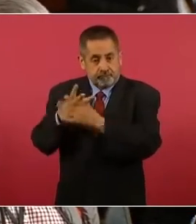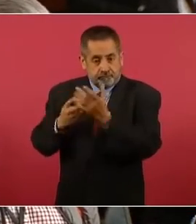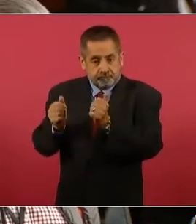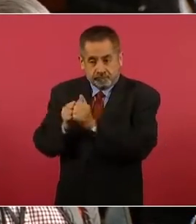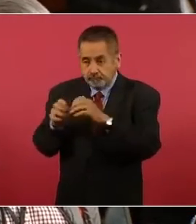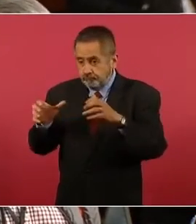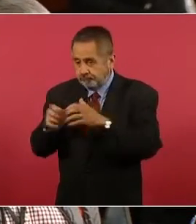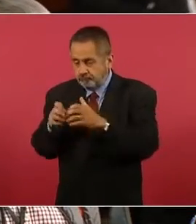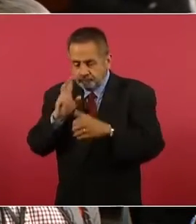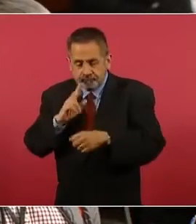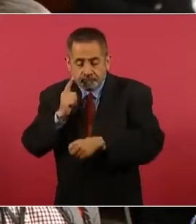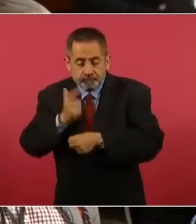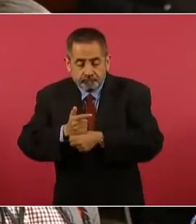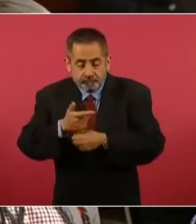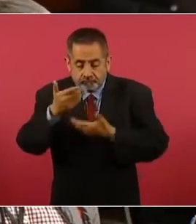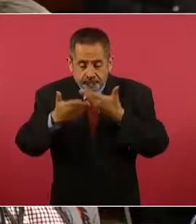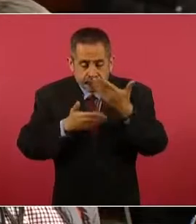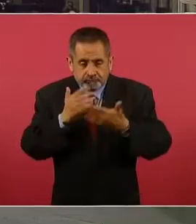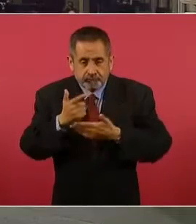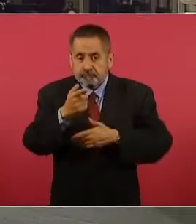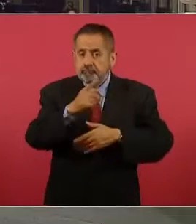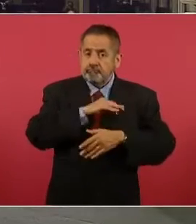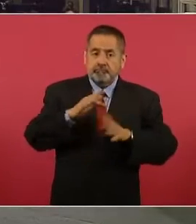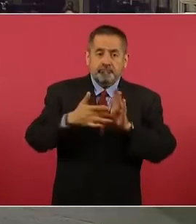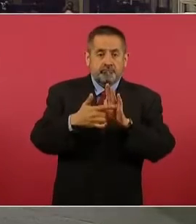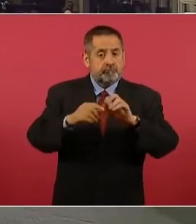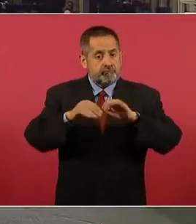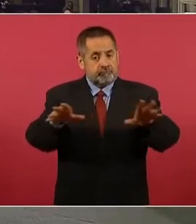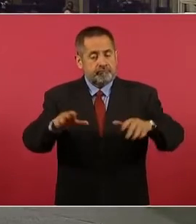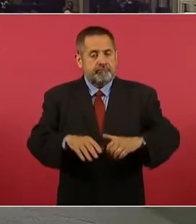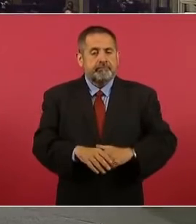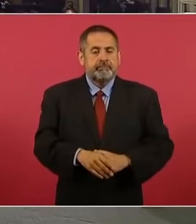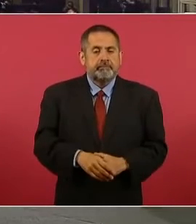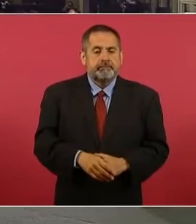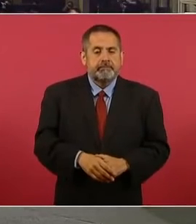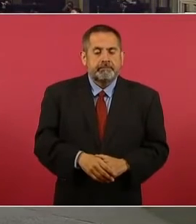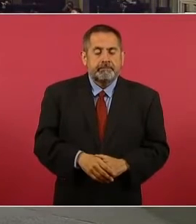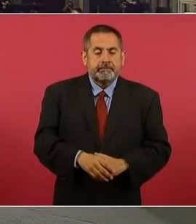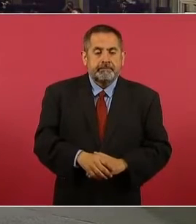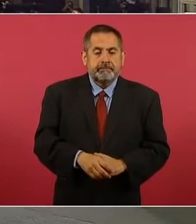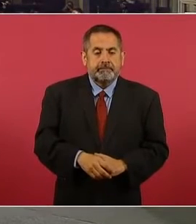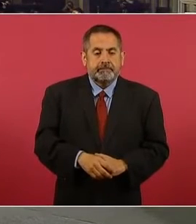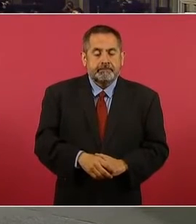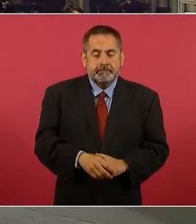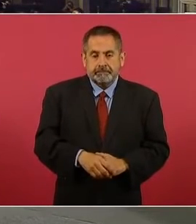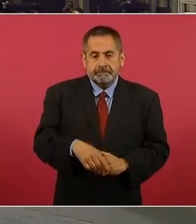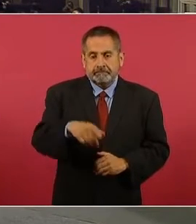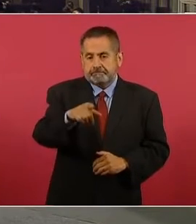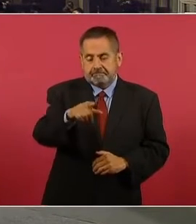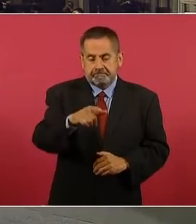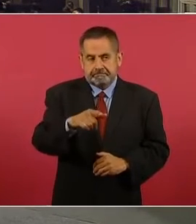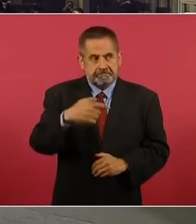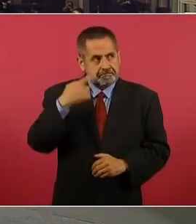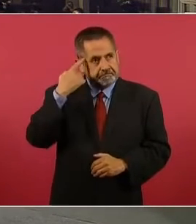avances tendría esta indagatoria. Pues no tengo información